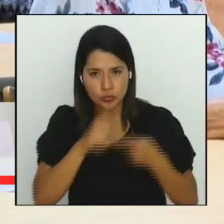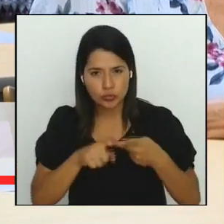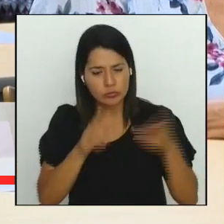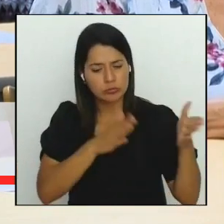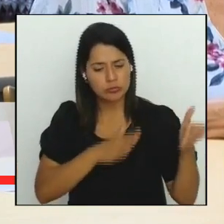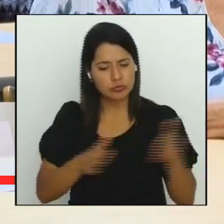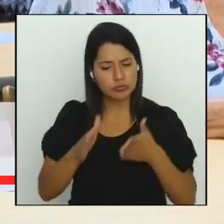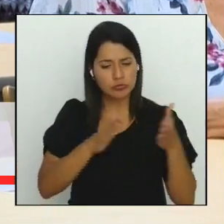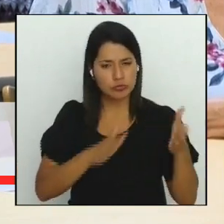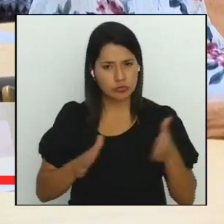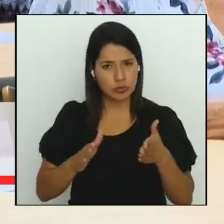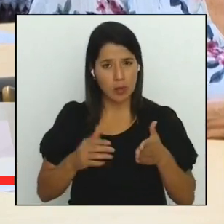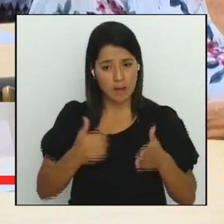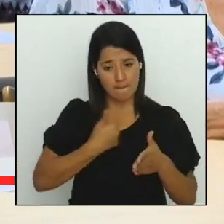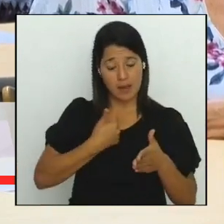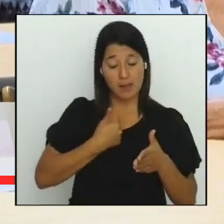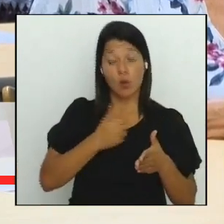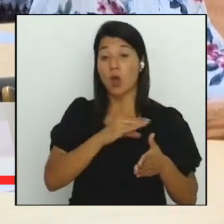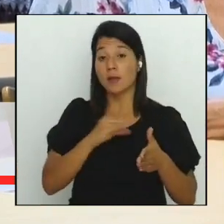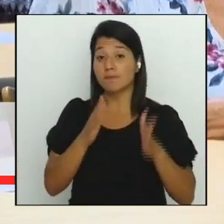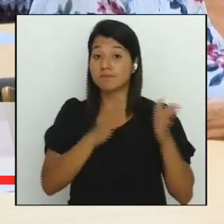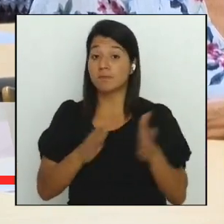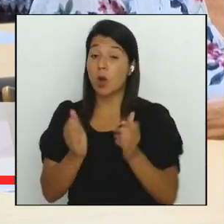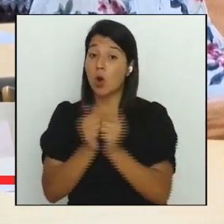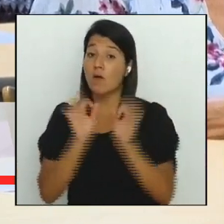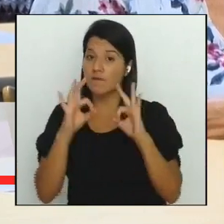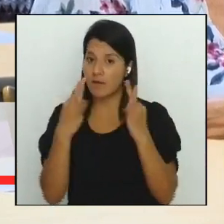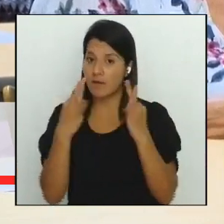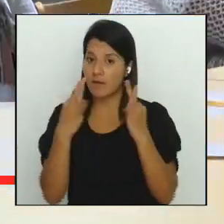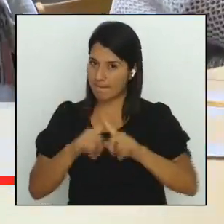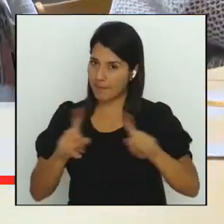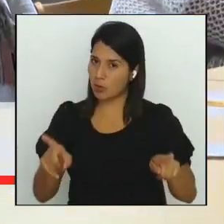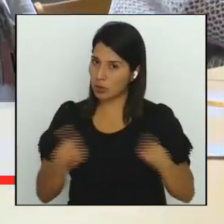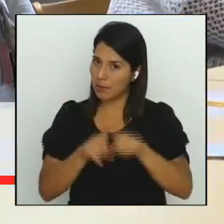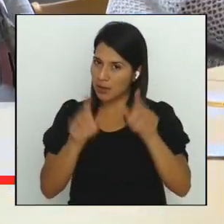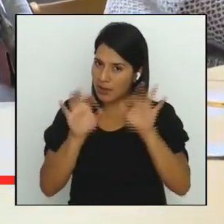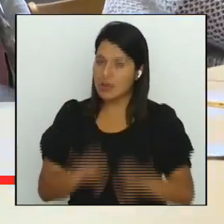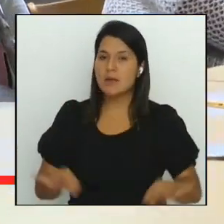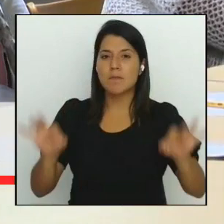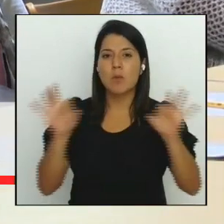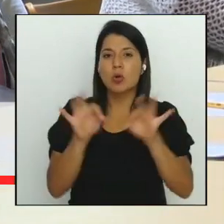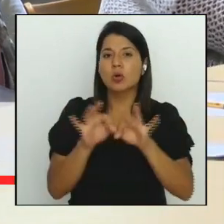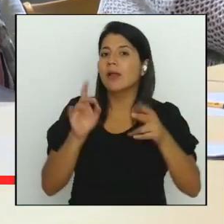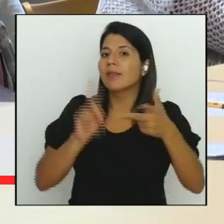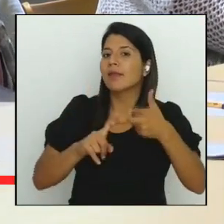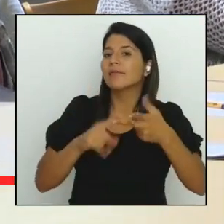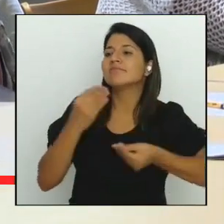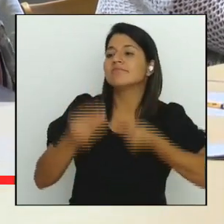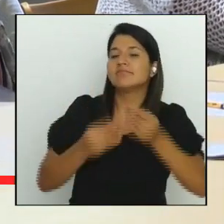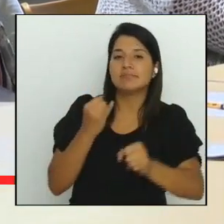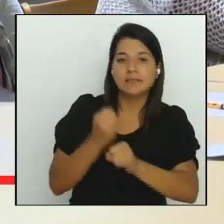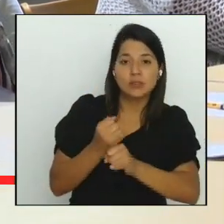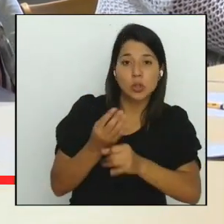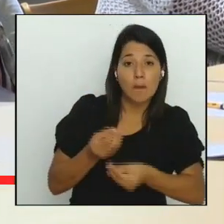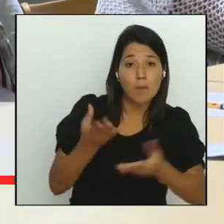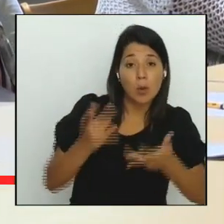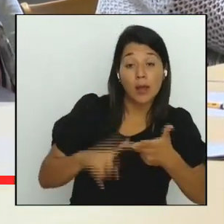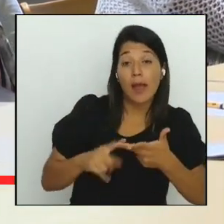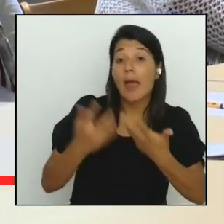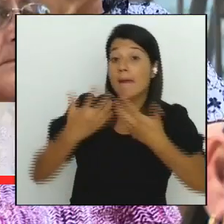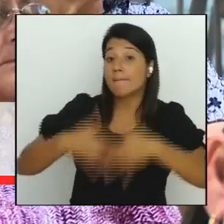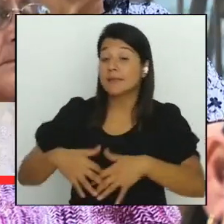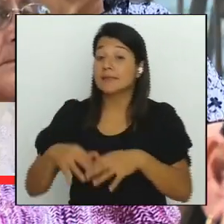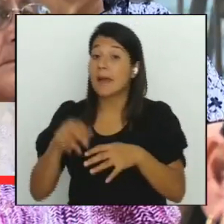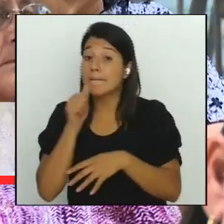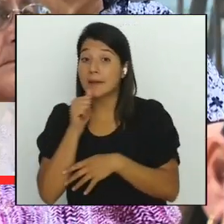además asegura que es importante las acciones que emprendan las instituciones públicas sin empresa privada incluso anunció que hay un buen